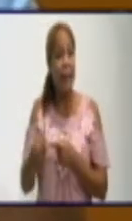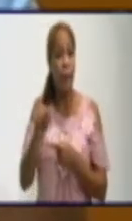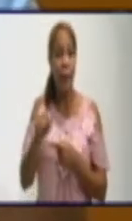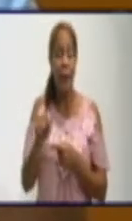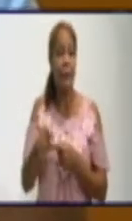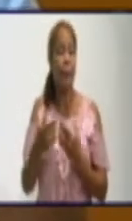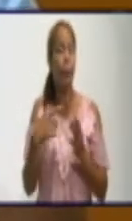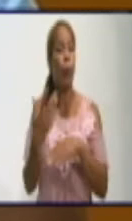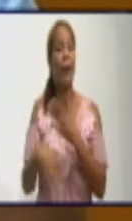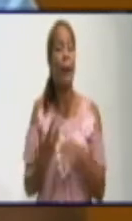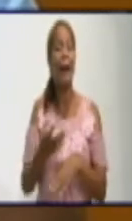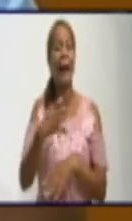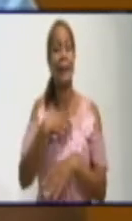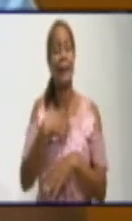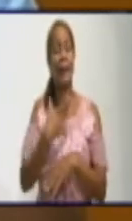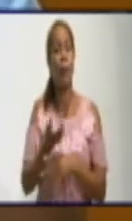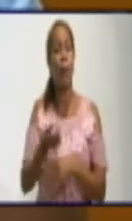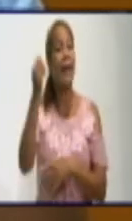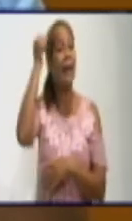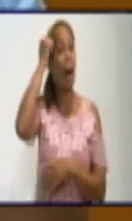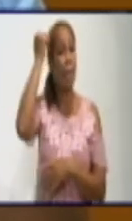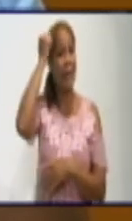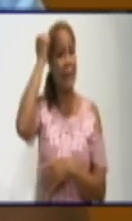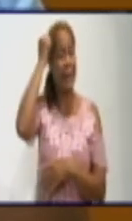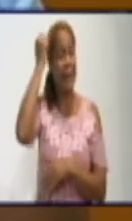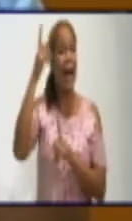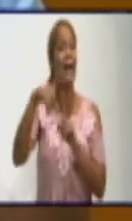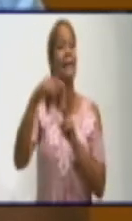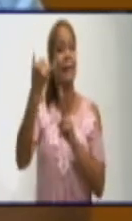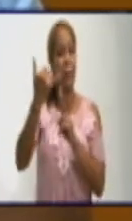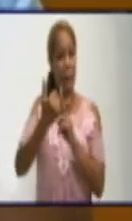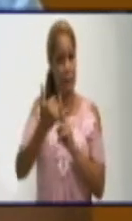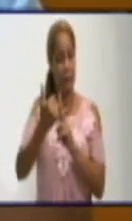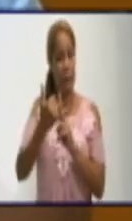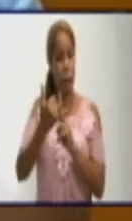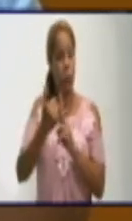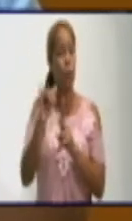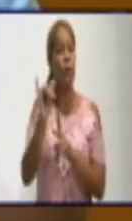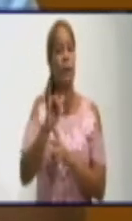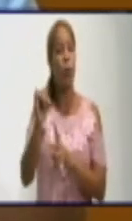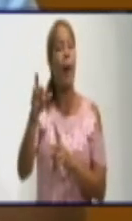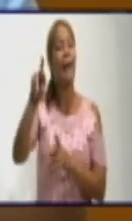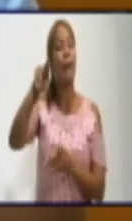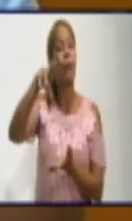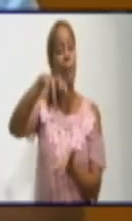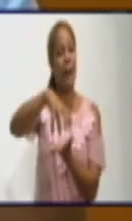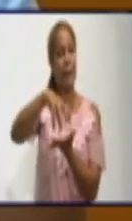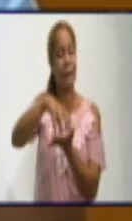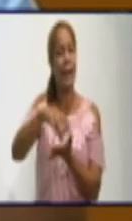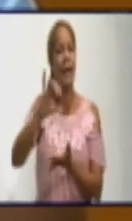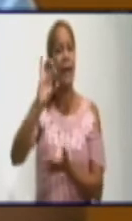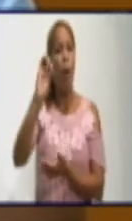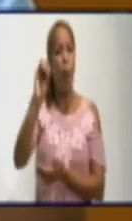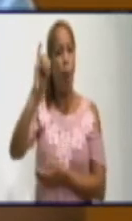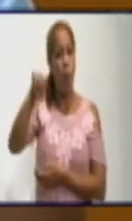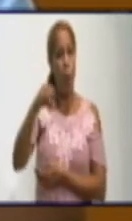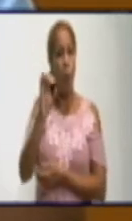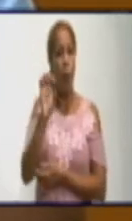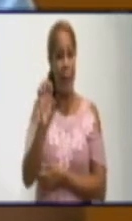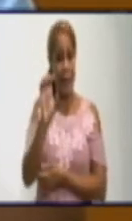La Pedrera, Tamayito, una parte de Ojeda y de Galindo, que está afectada por el tema